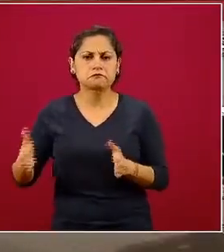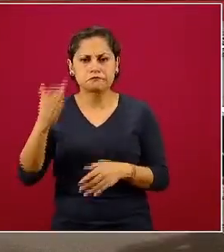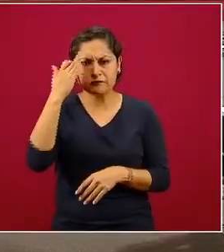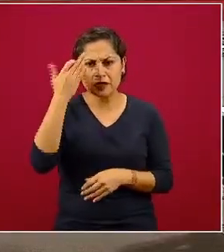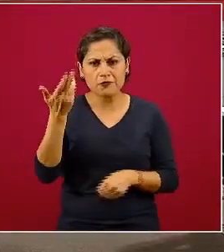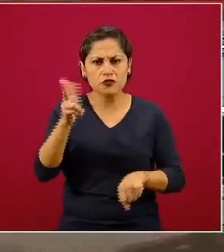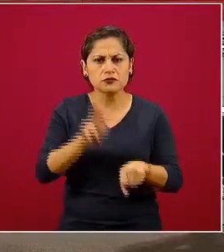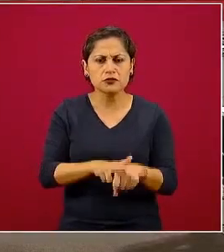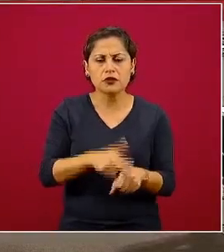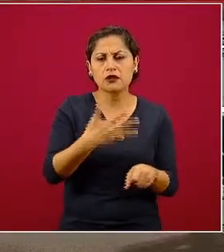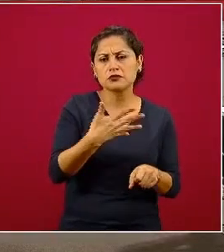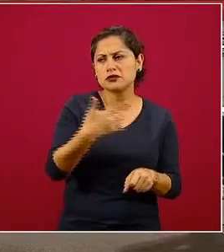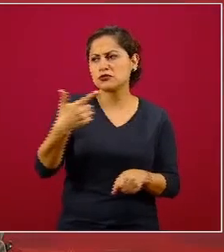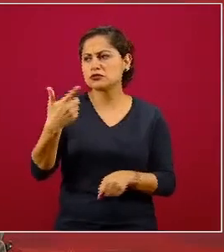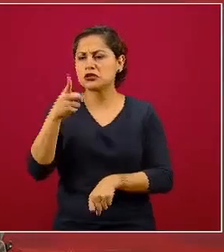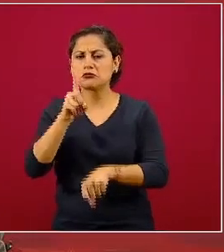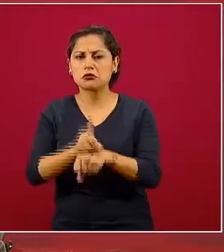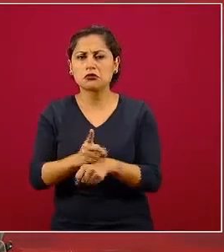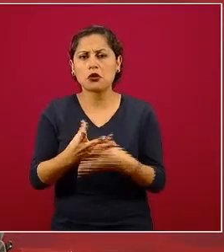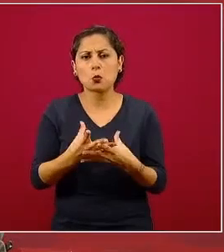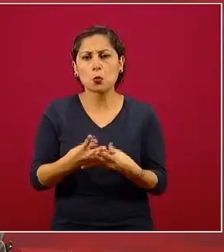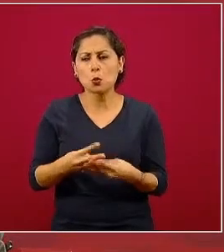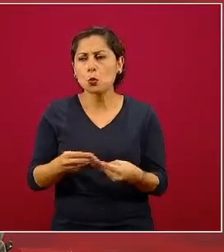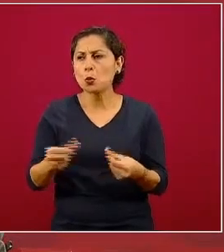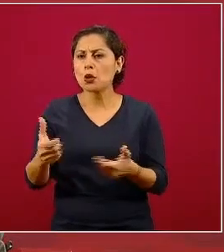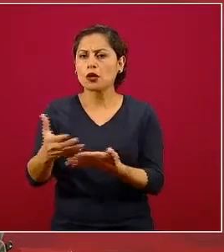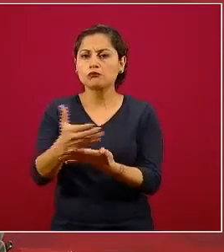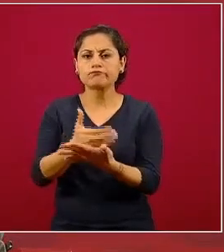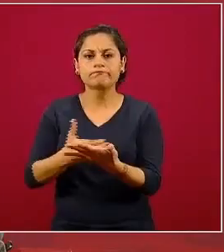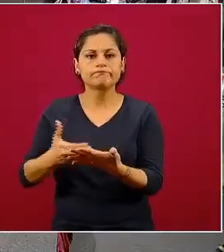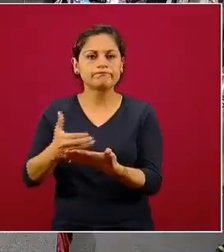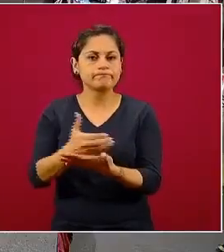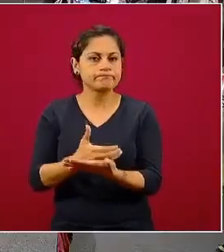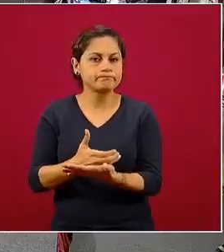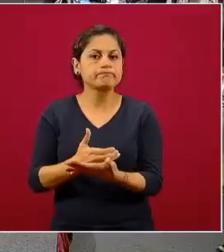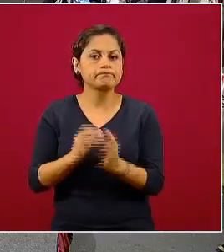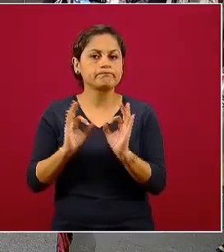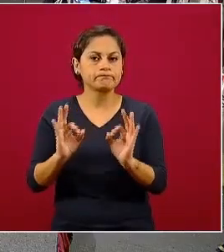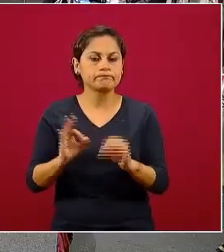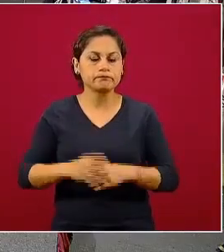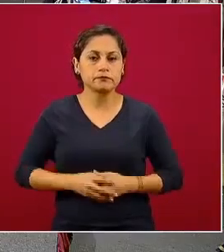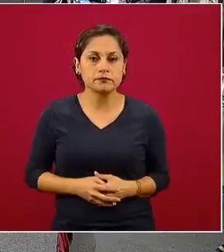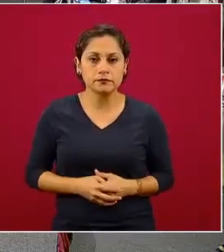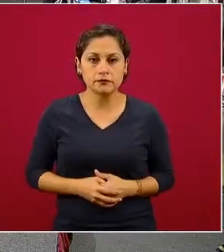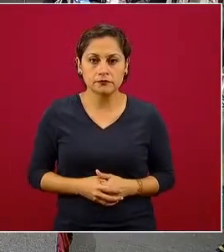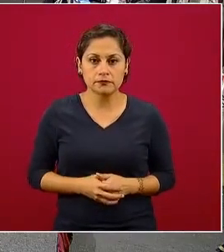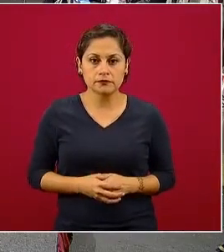o siete días con una recuperación importante en la mayoría de los casos. No se